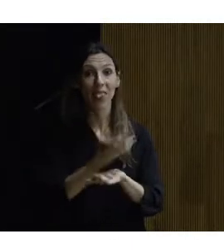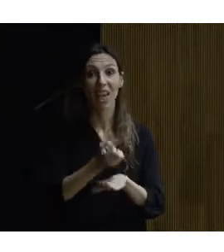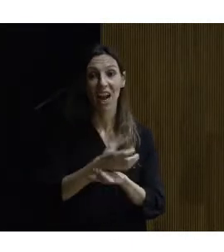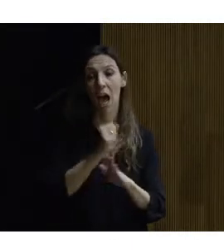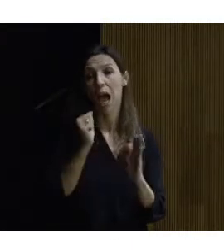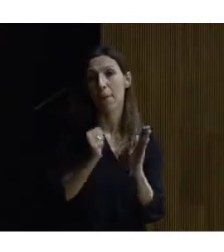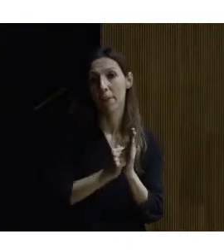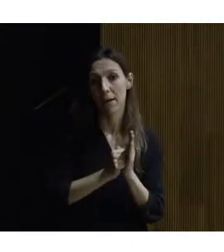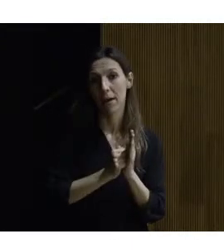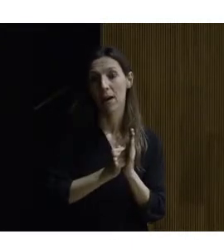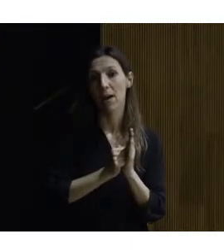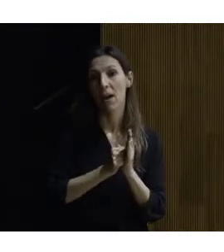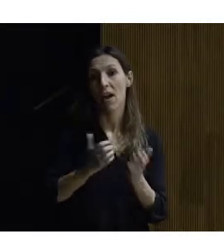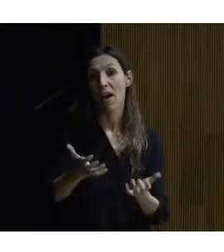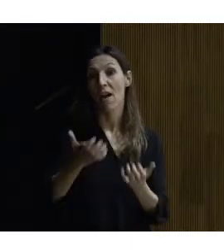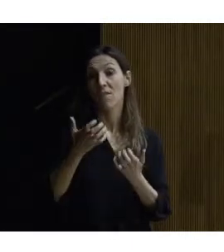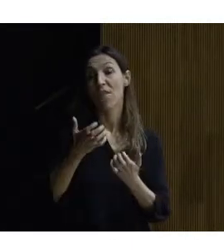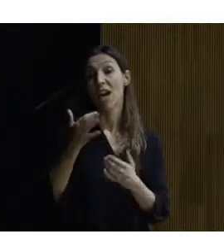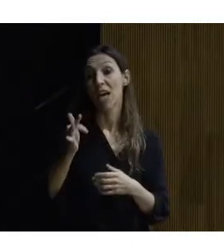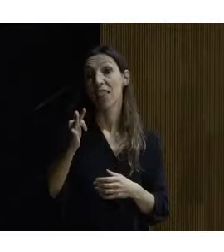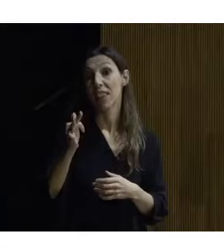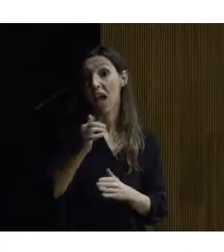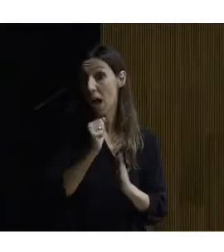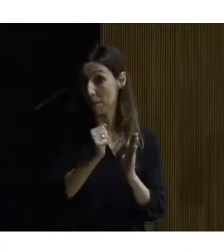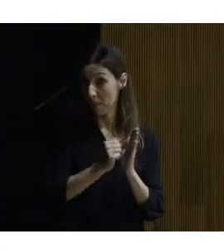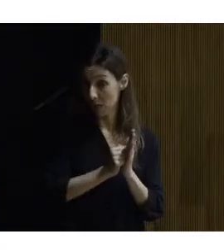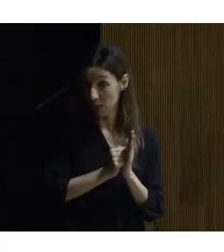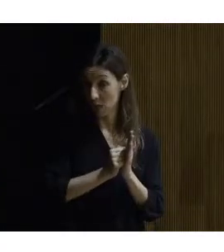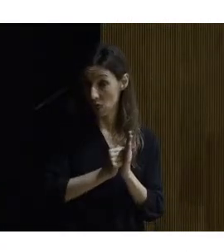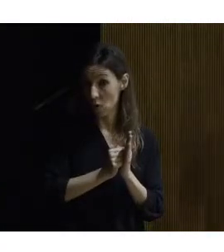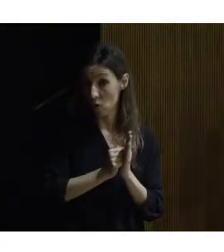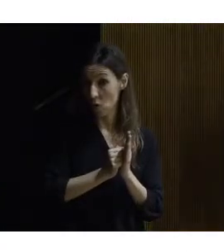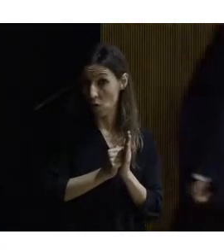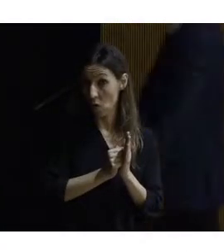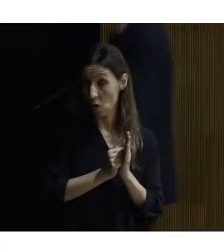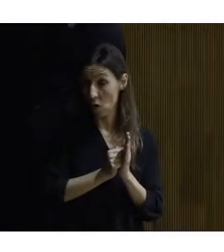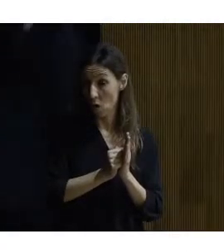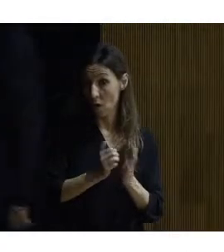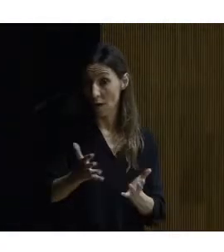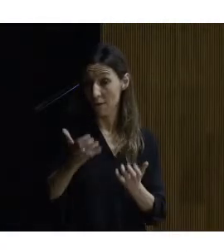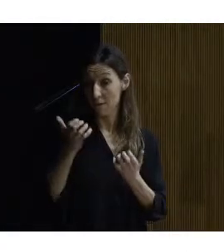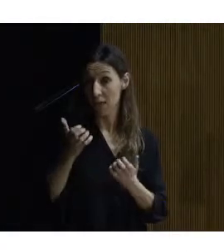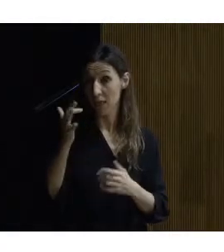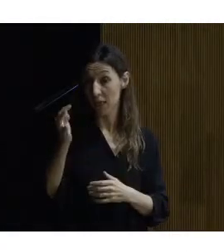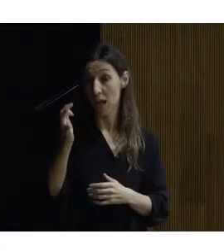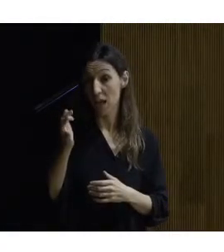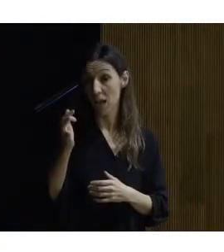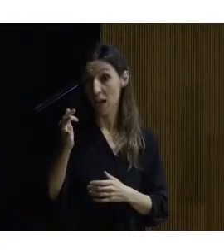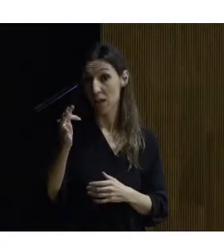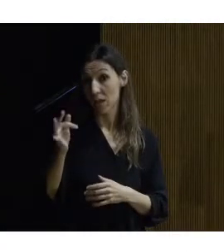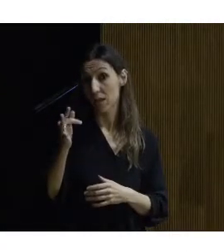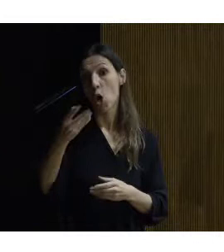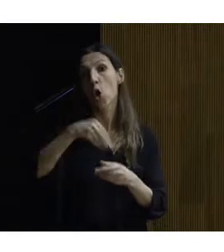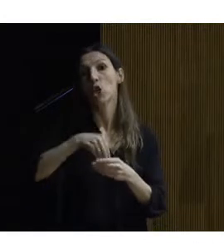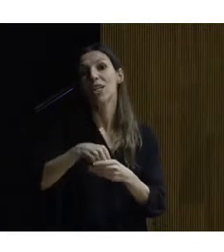una ventaja que tiene esta app es que se descargan los contenidos una vez estás en